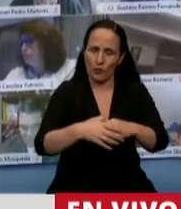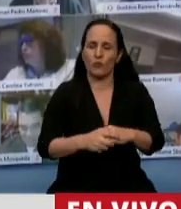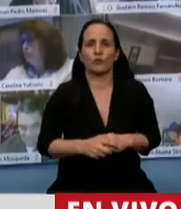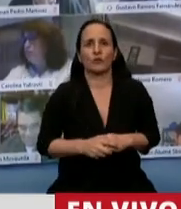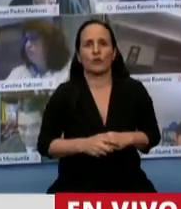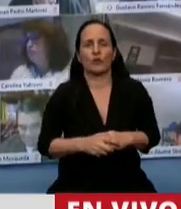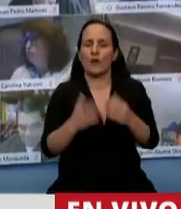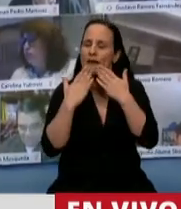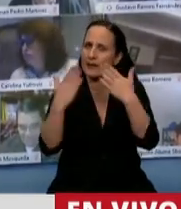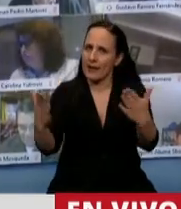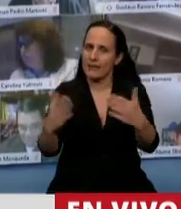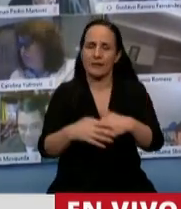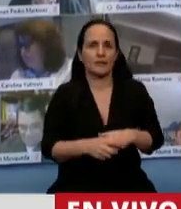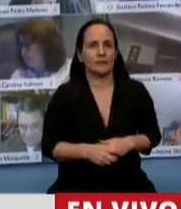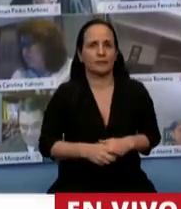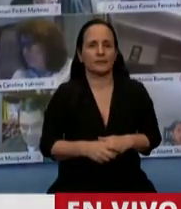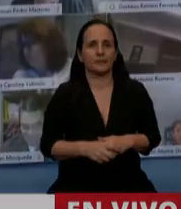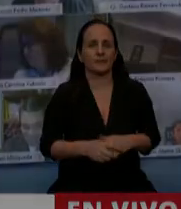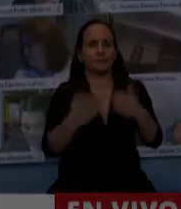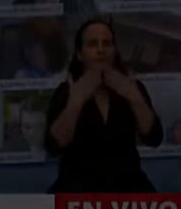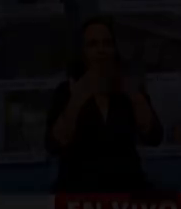agenda. Gracias. Gracias, diputado.